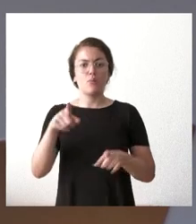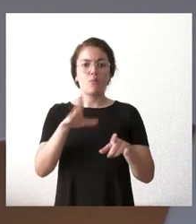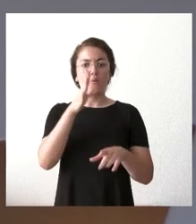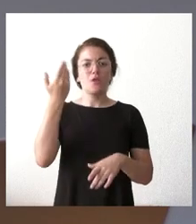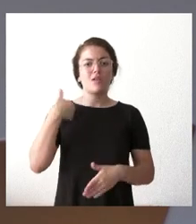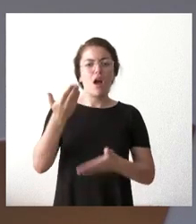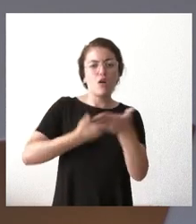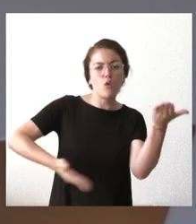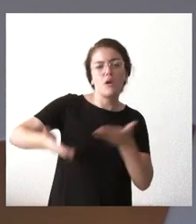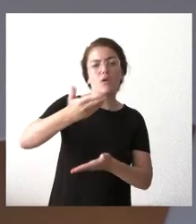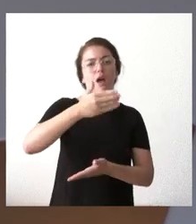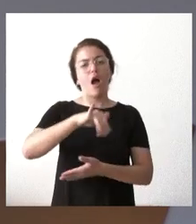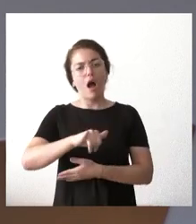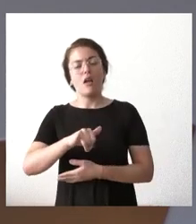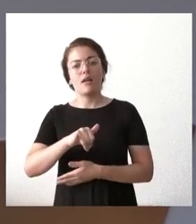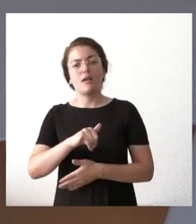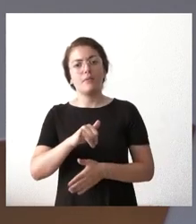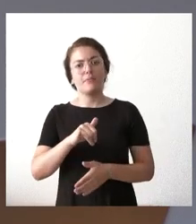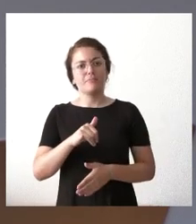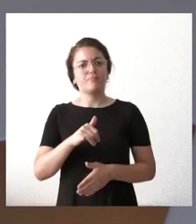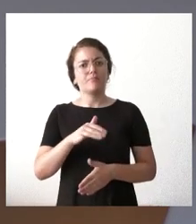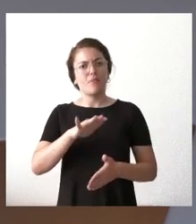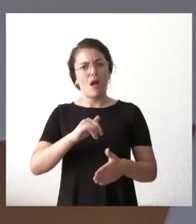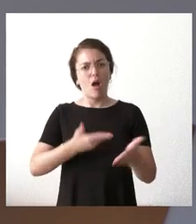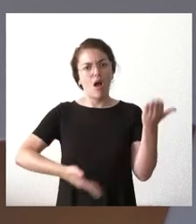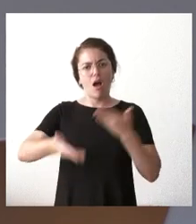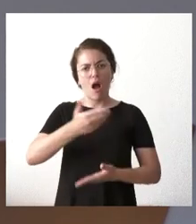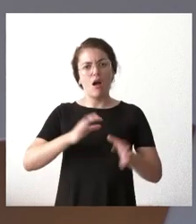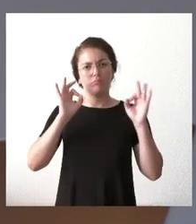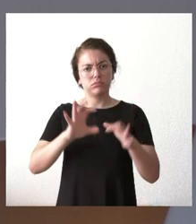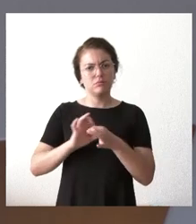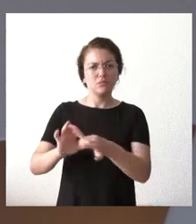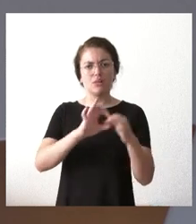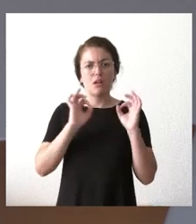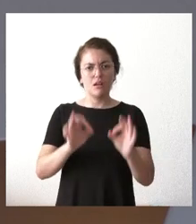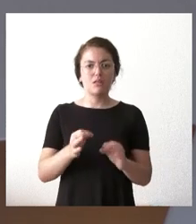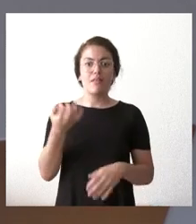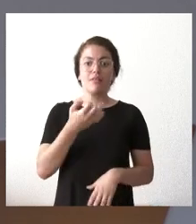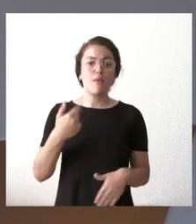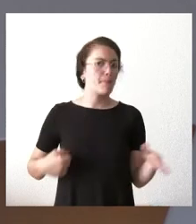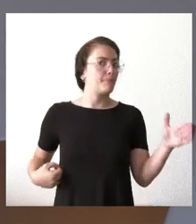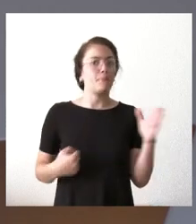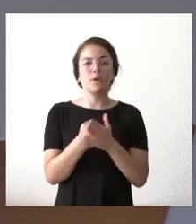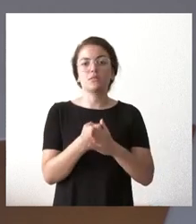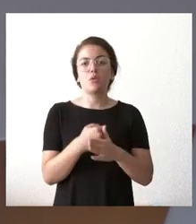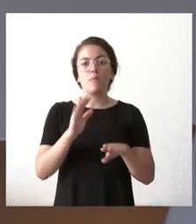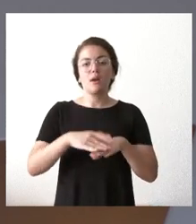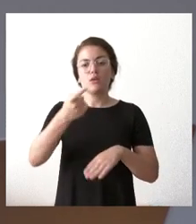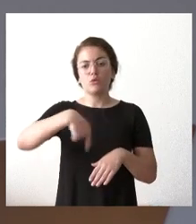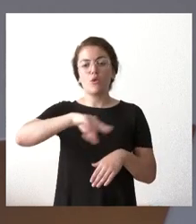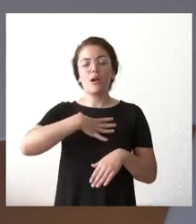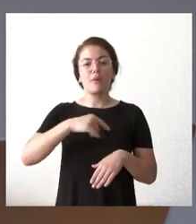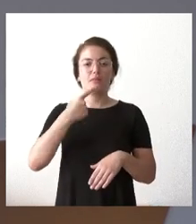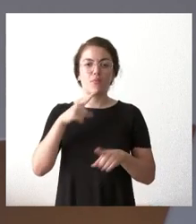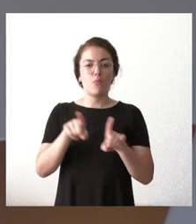y un grado de colaboración y coordinación altísimo hay que maximizar ese grado y todos estar más preparados y más capaces para